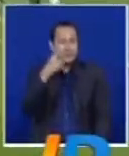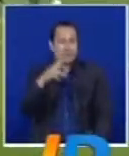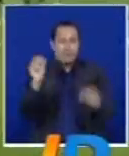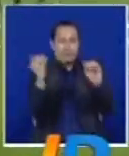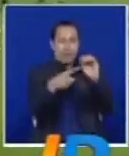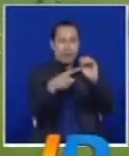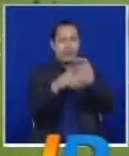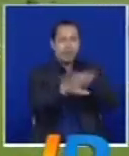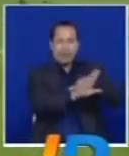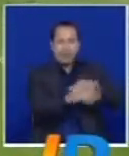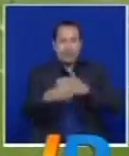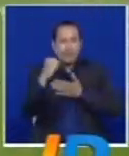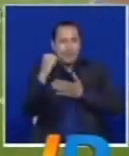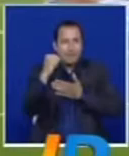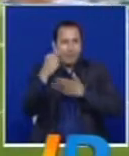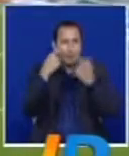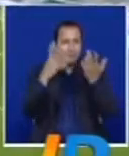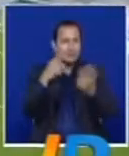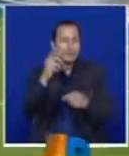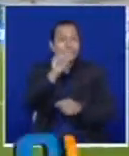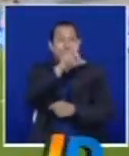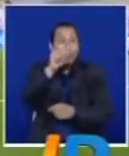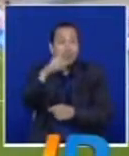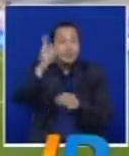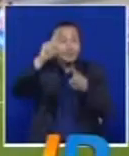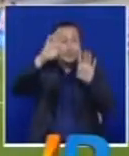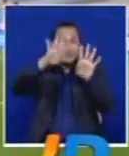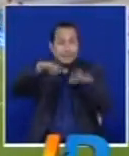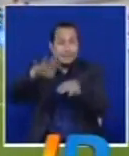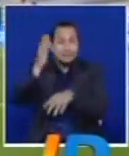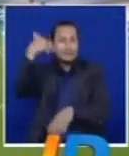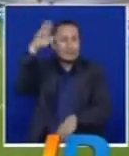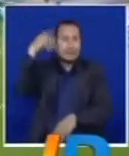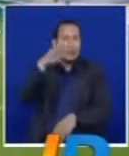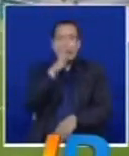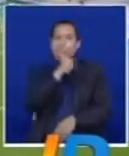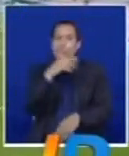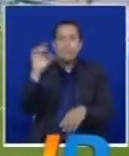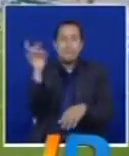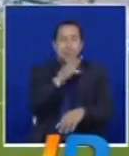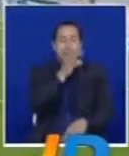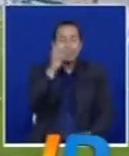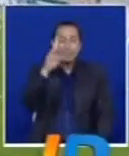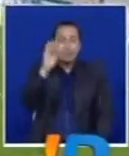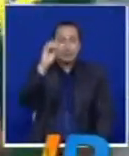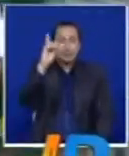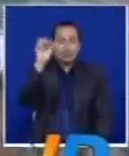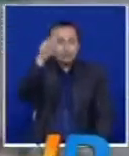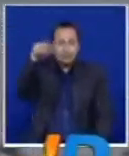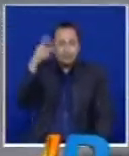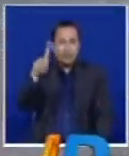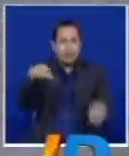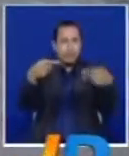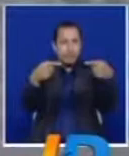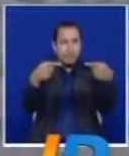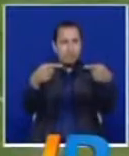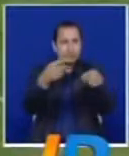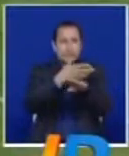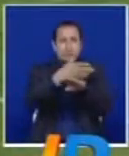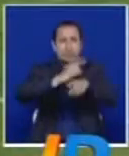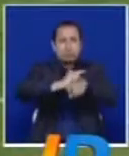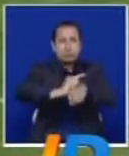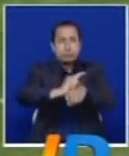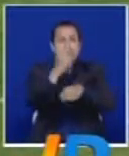Están bailando, gozando, claro. Hace 11 meses no ganaban allá. Empató Rodas, 8 del segundo tiempo, pero a los 60 segundos,